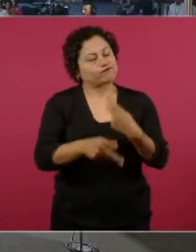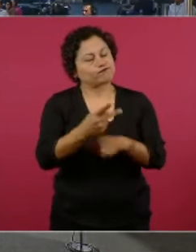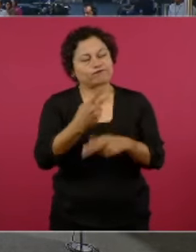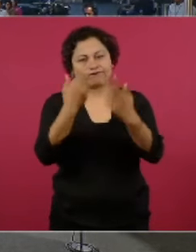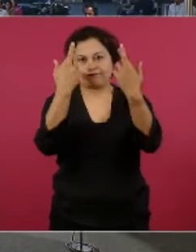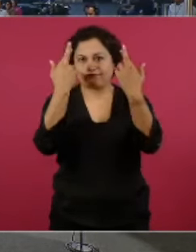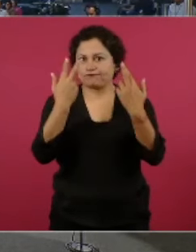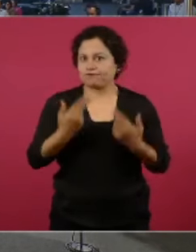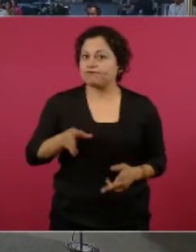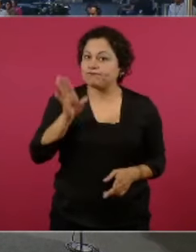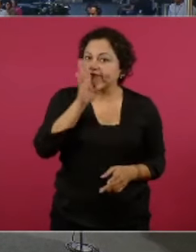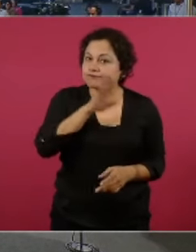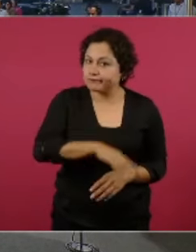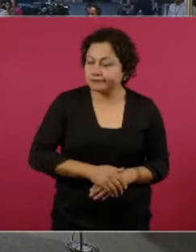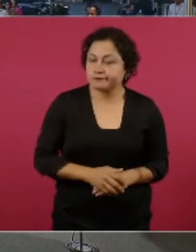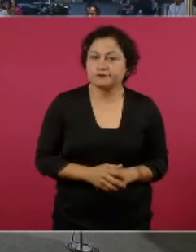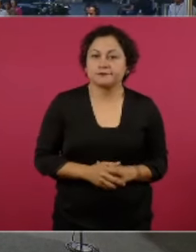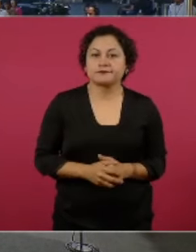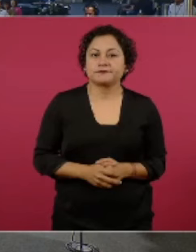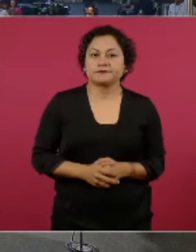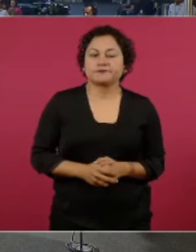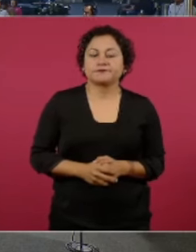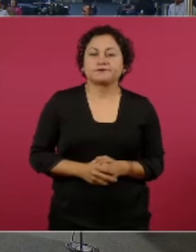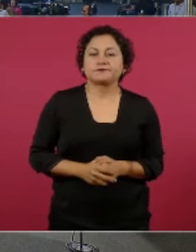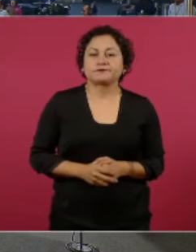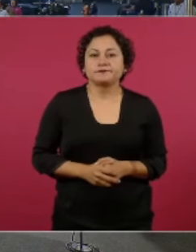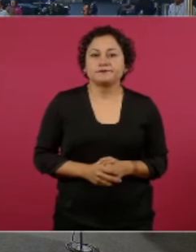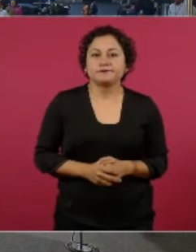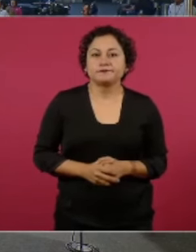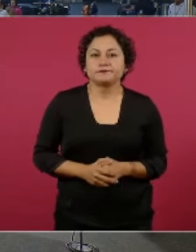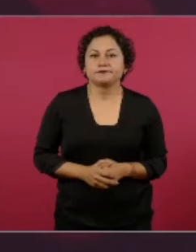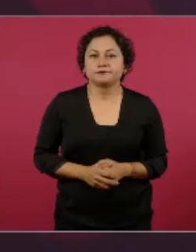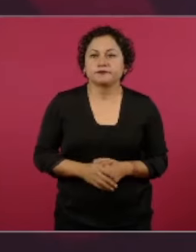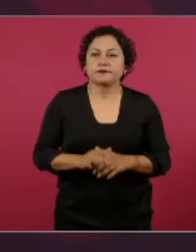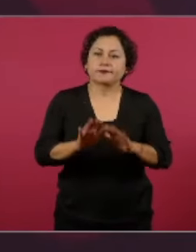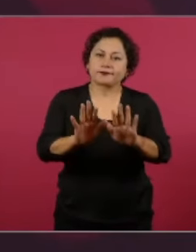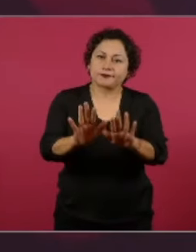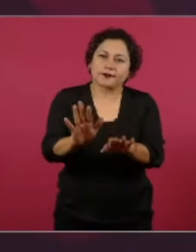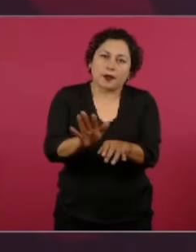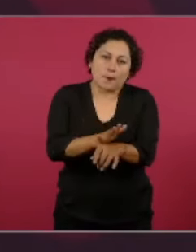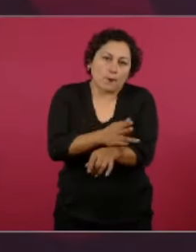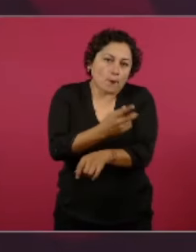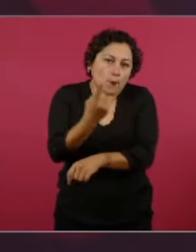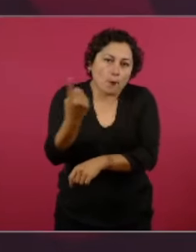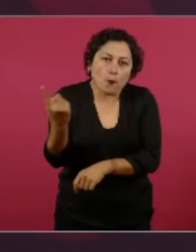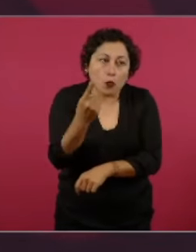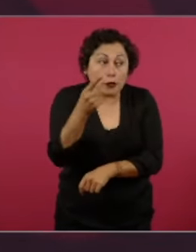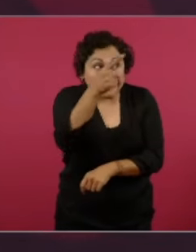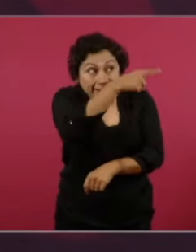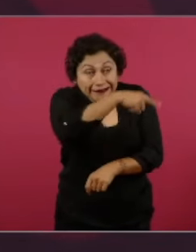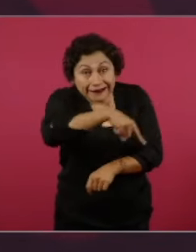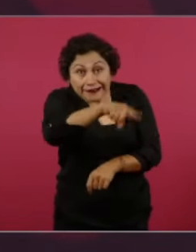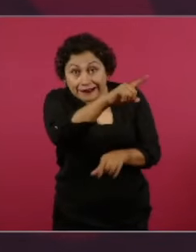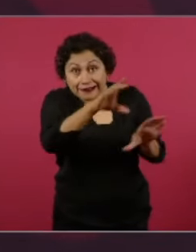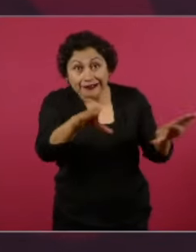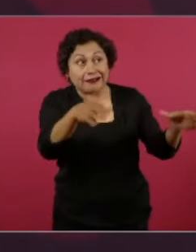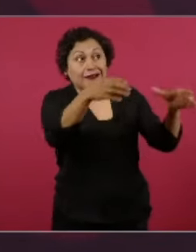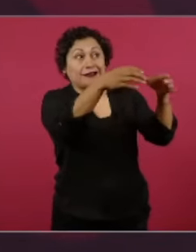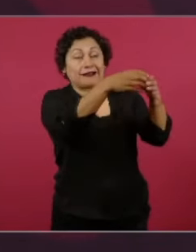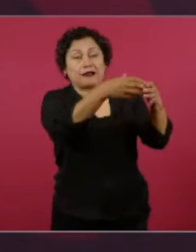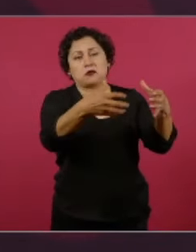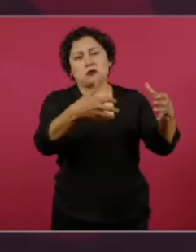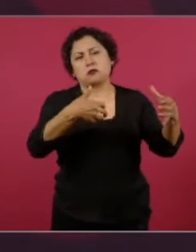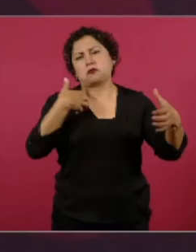información en los medios? Ah, porque están muy molestos, pensaban que